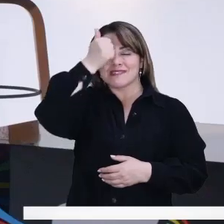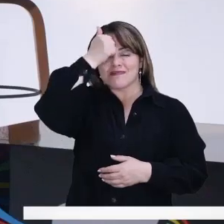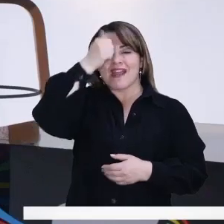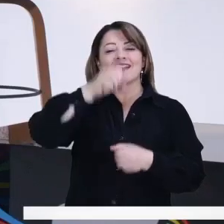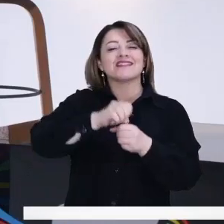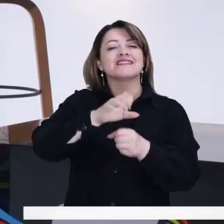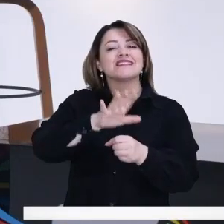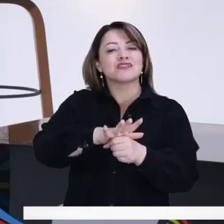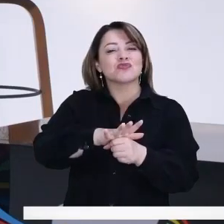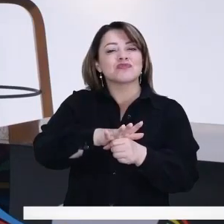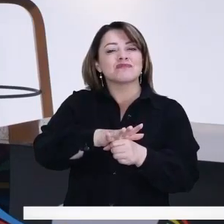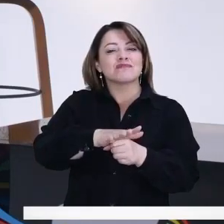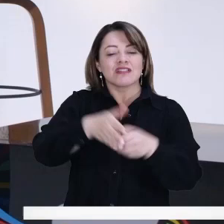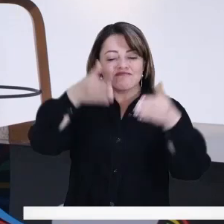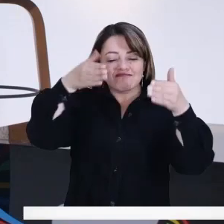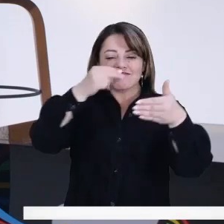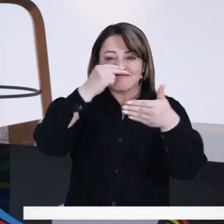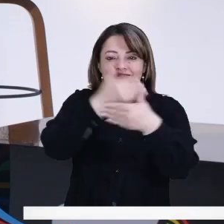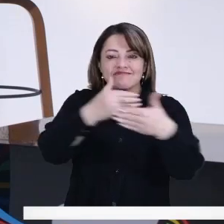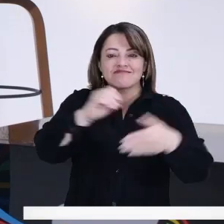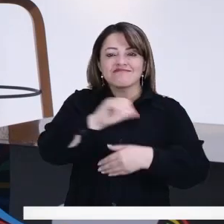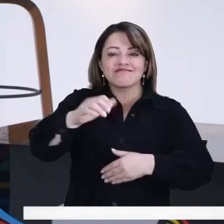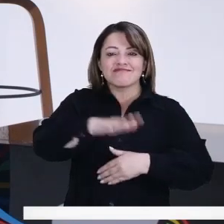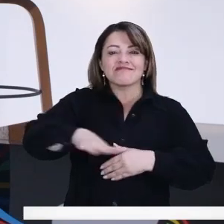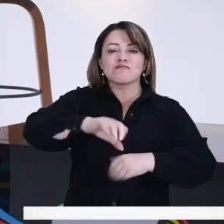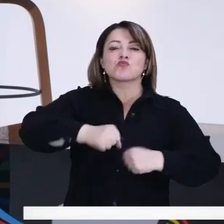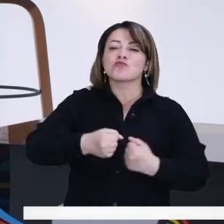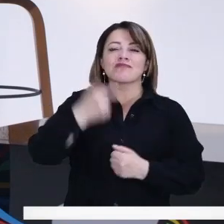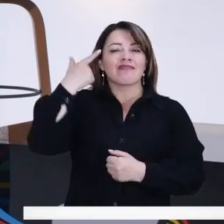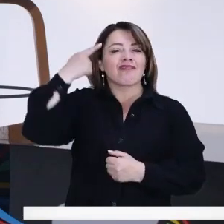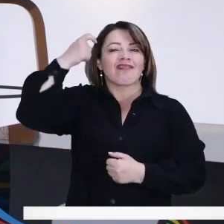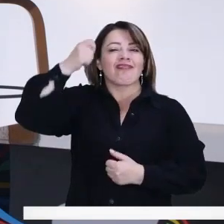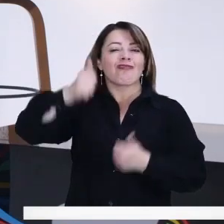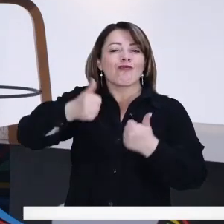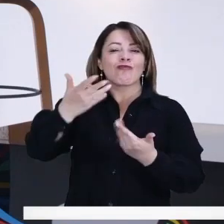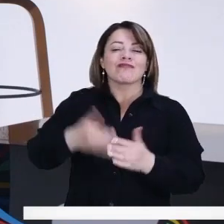distrito con respecto a los niños y las niñas en Bogotá?